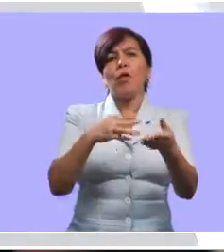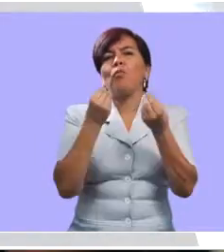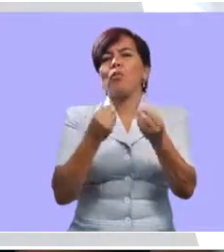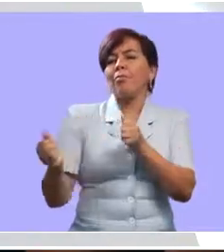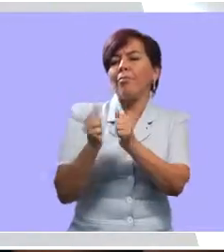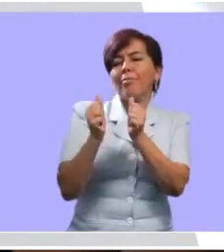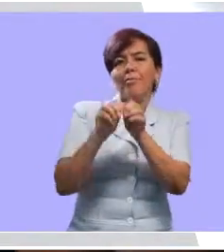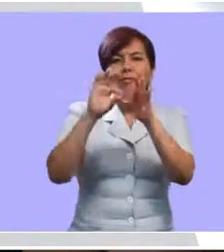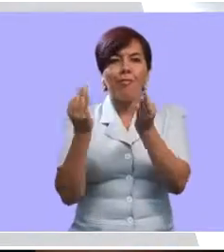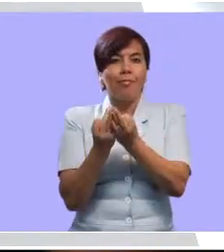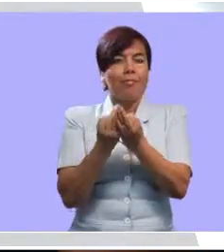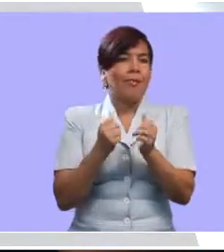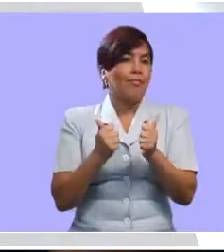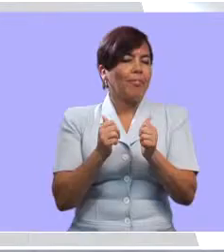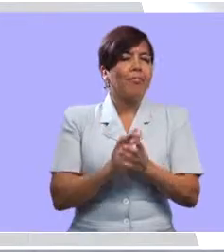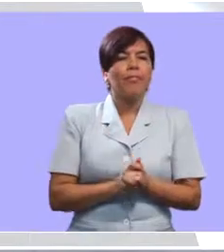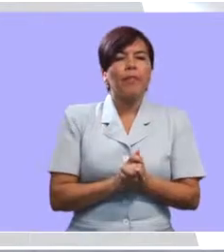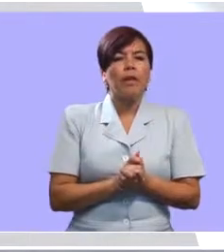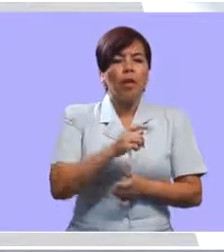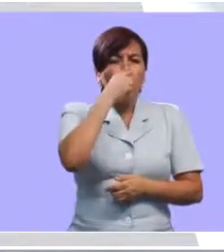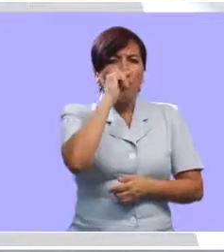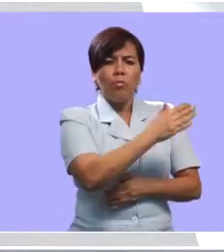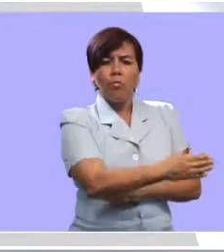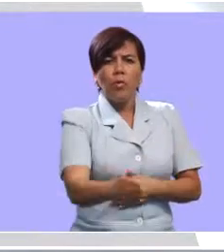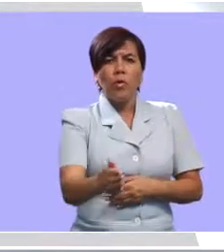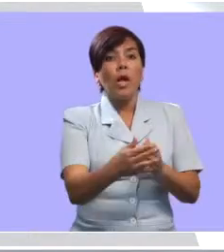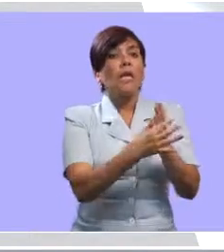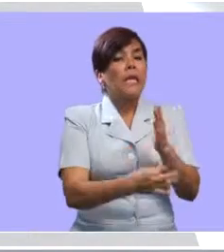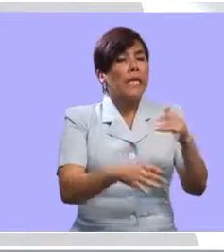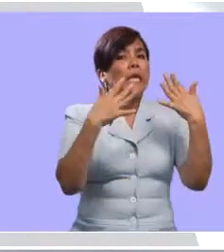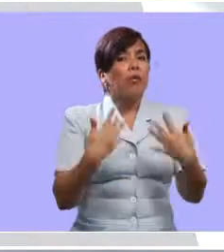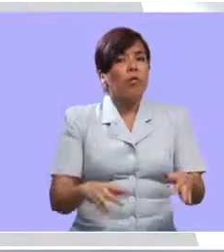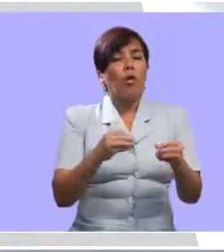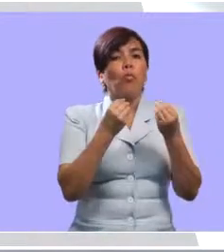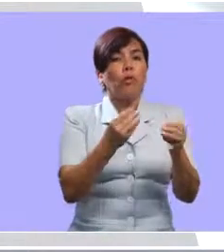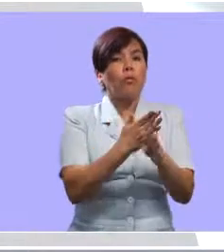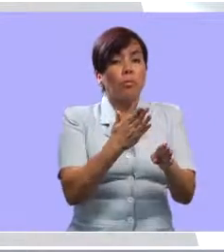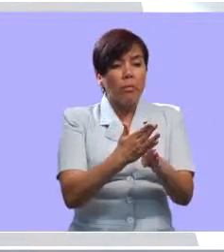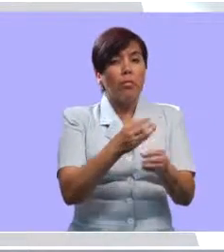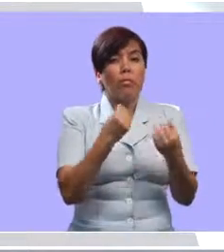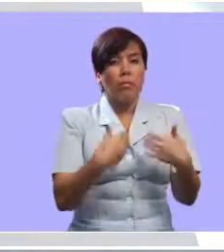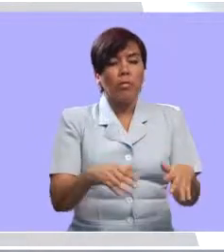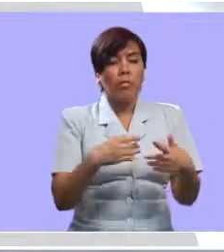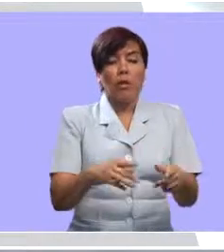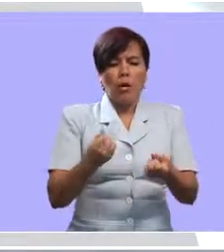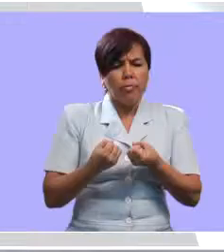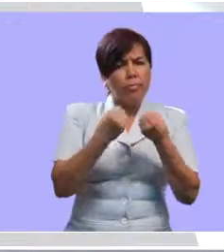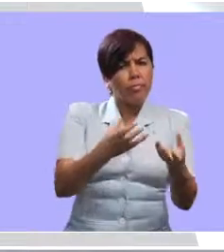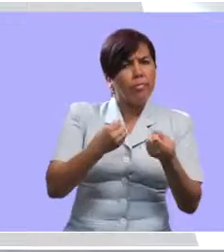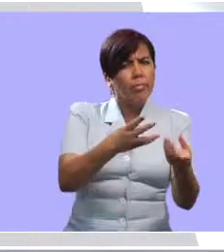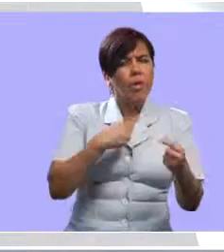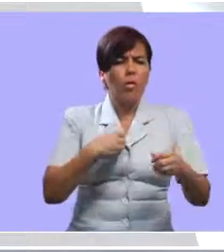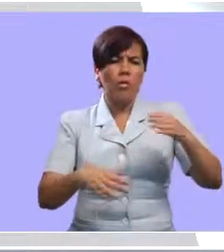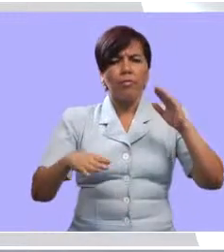acompañados muchos de sus familias. Los niños eran de zonas, digamos, vulnerables y creo que eso es una herramienta muy